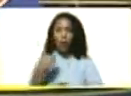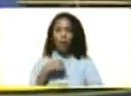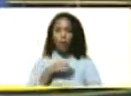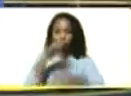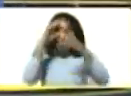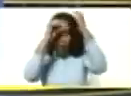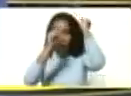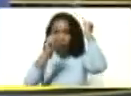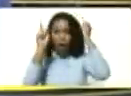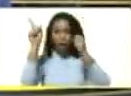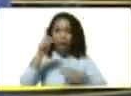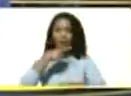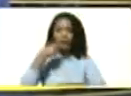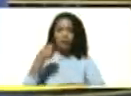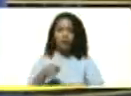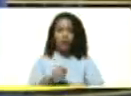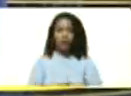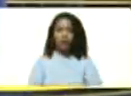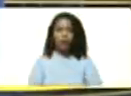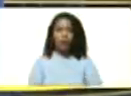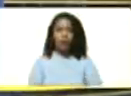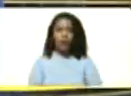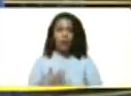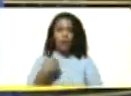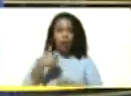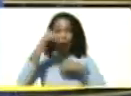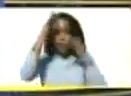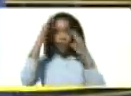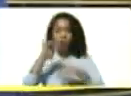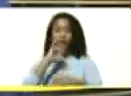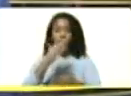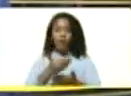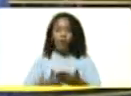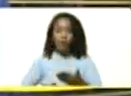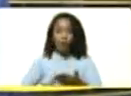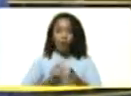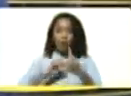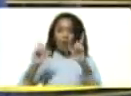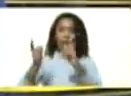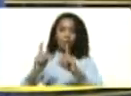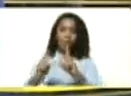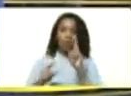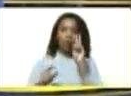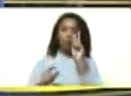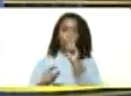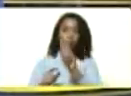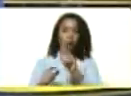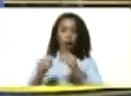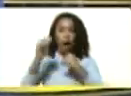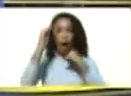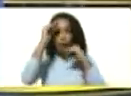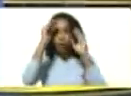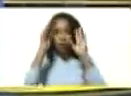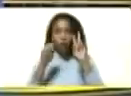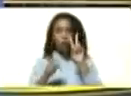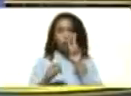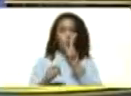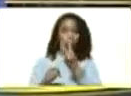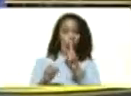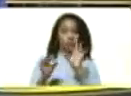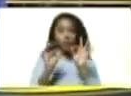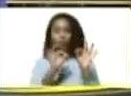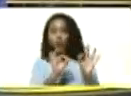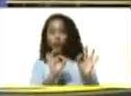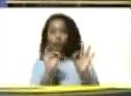embajador en Moscú y además estoy atento a los informes de prensa, de redes